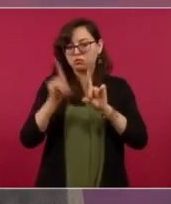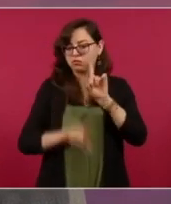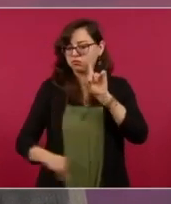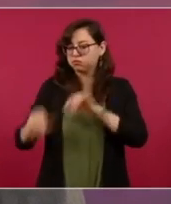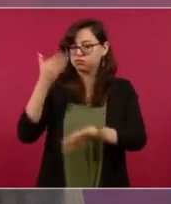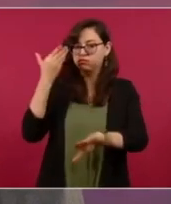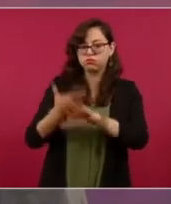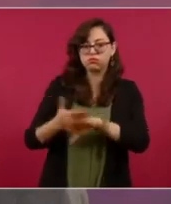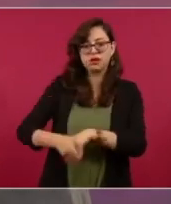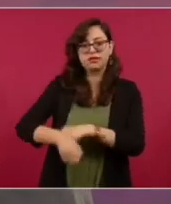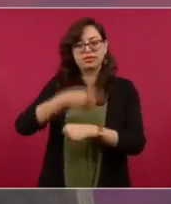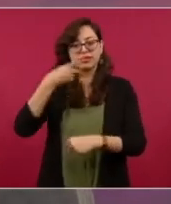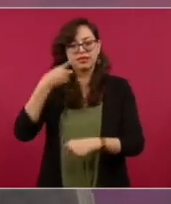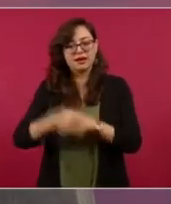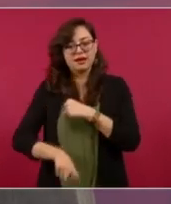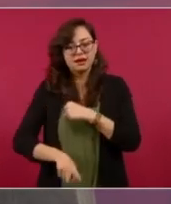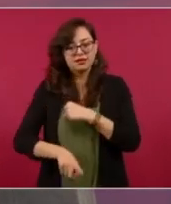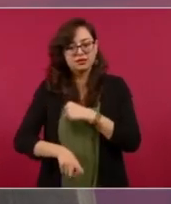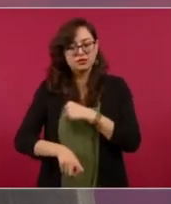que tiene que ver